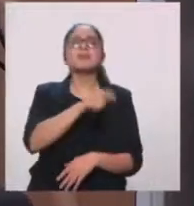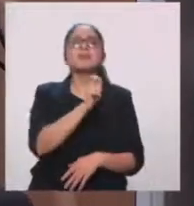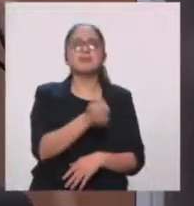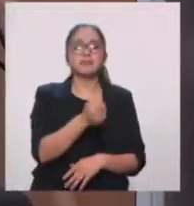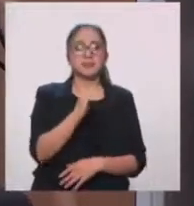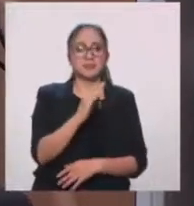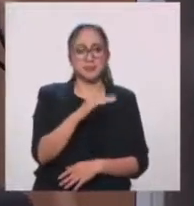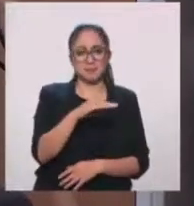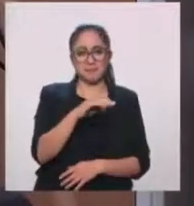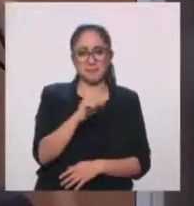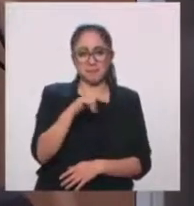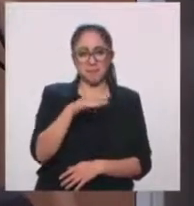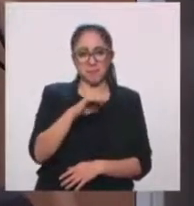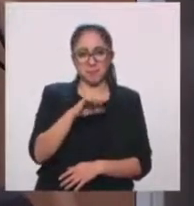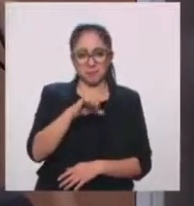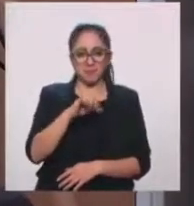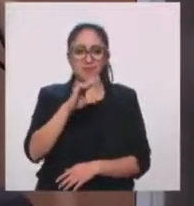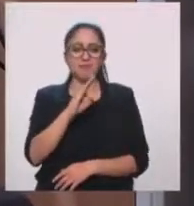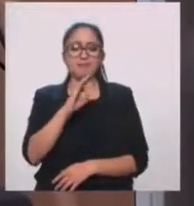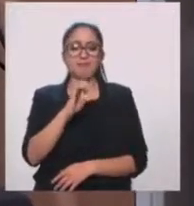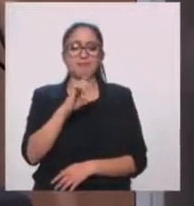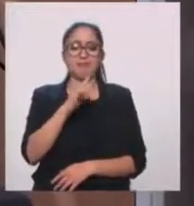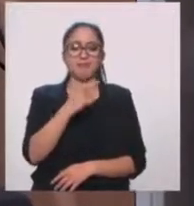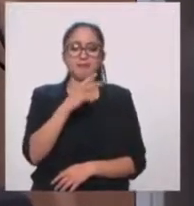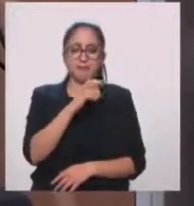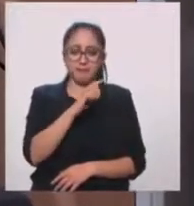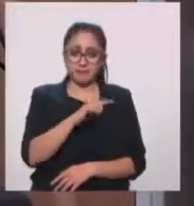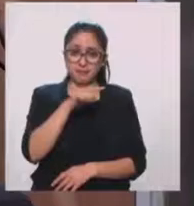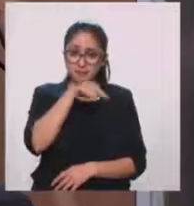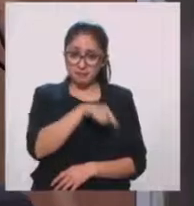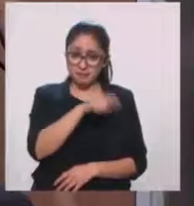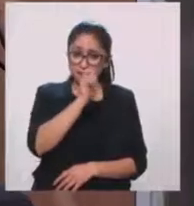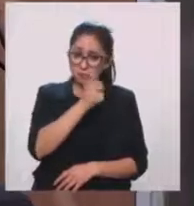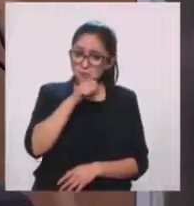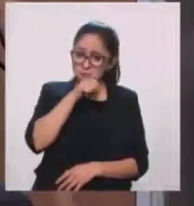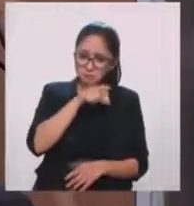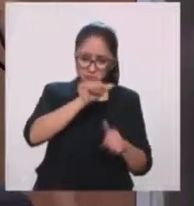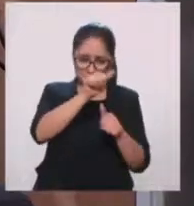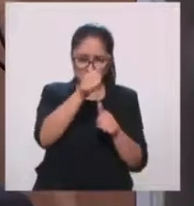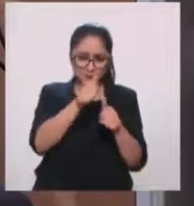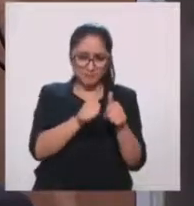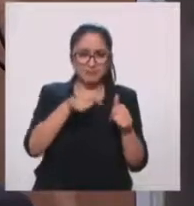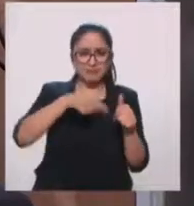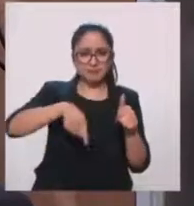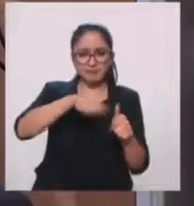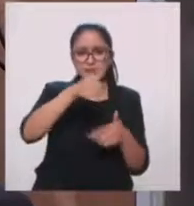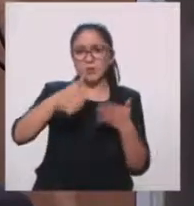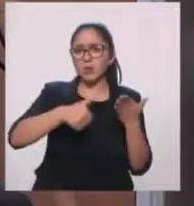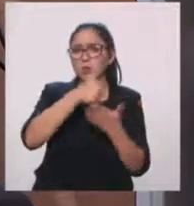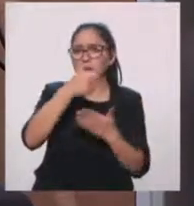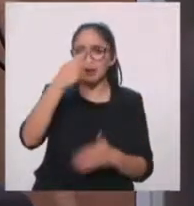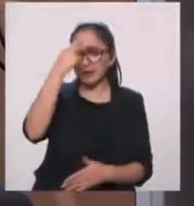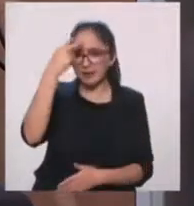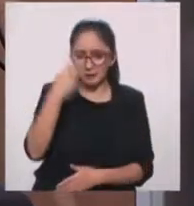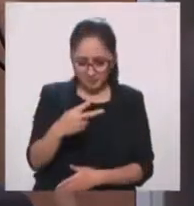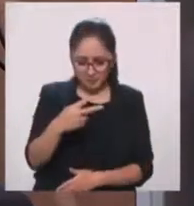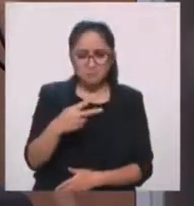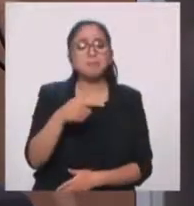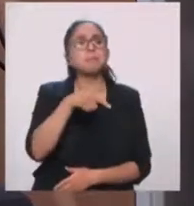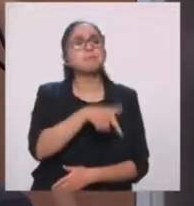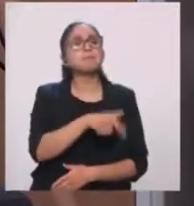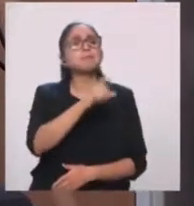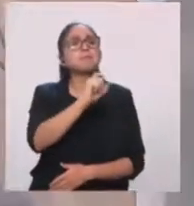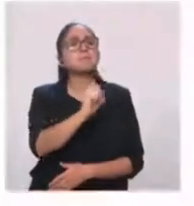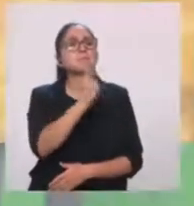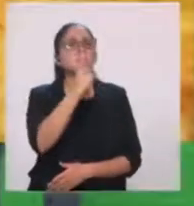Felguerés, este es también un artista plástico de aquí, de la Ciudad de México. Él nació, bueno, a los